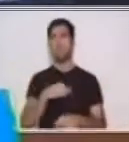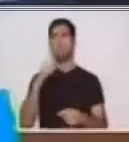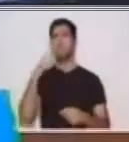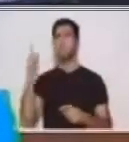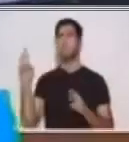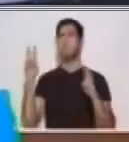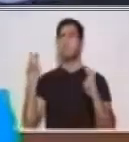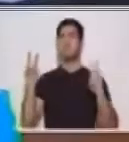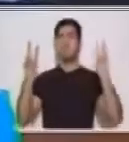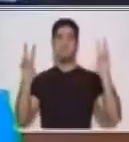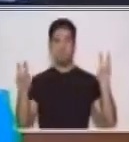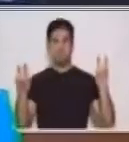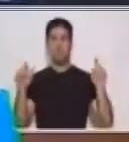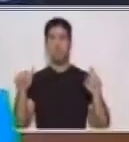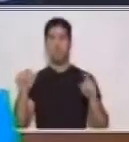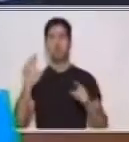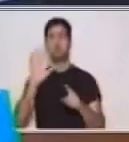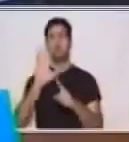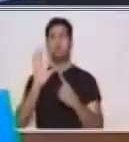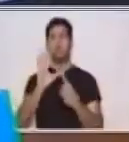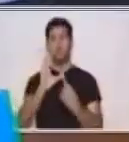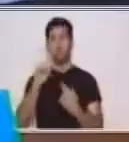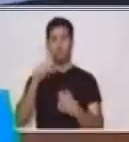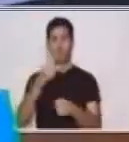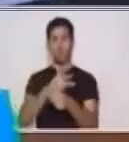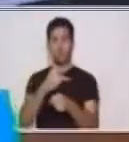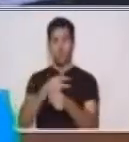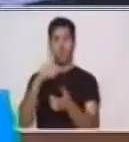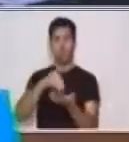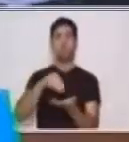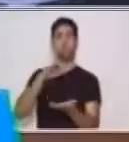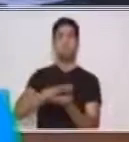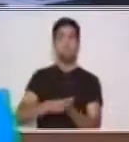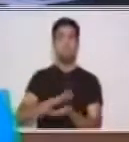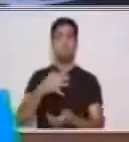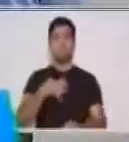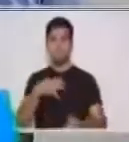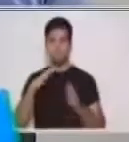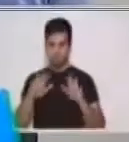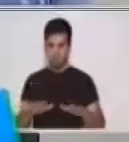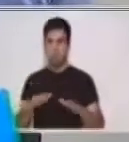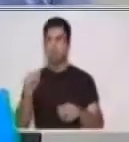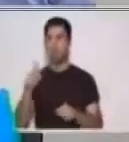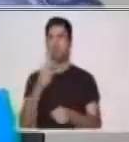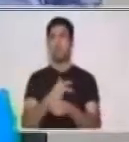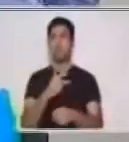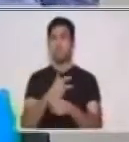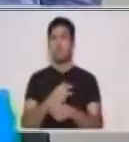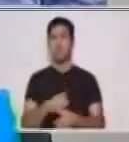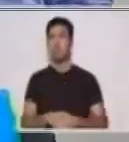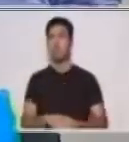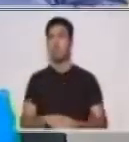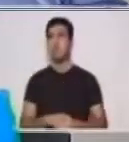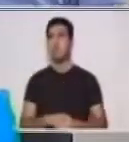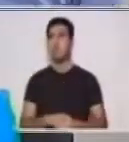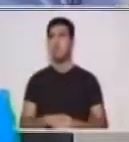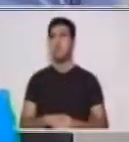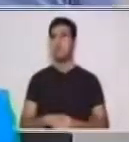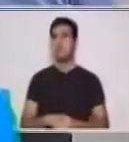poco sobre el patrimonio cultural en el arte guatemalteco. El arte guatemalteco viene su